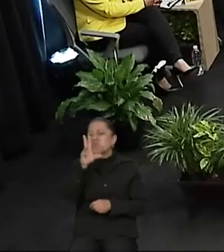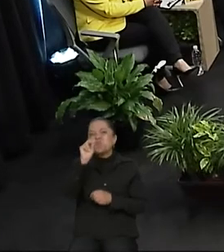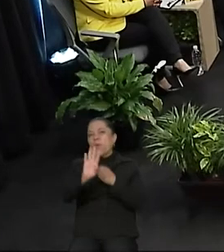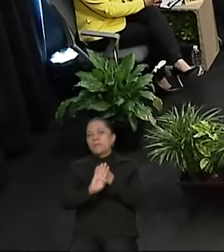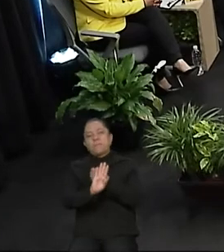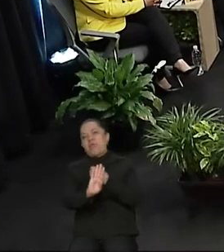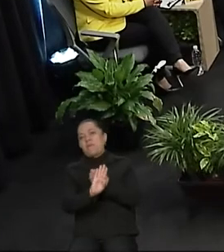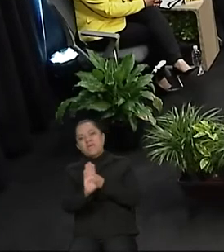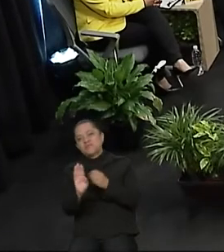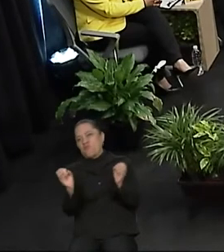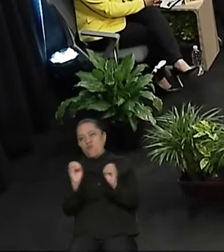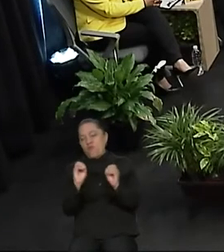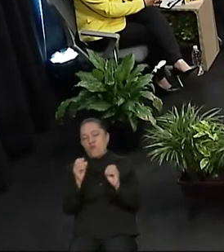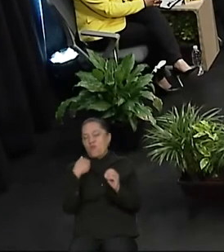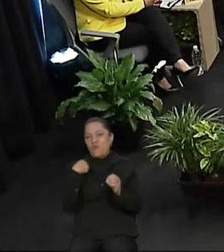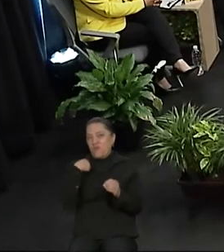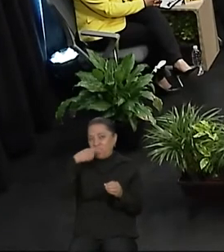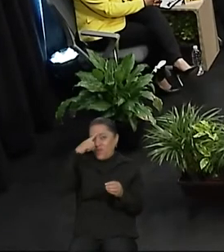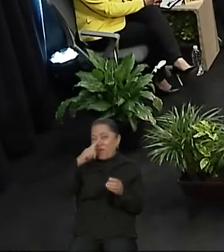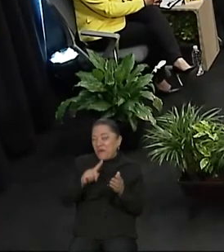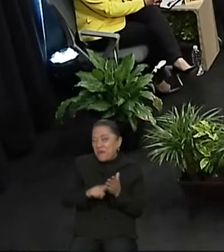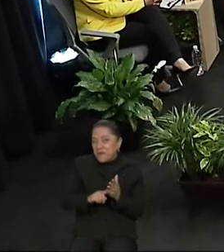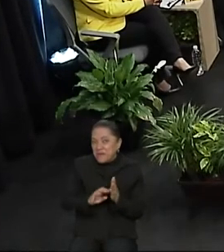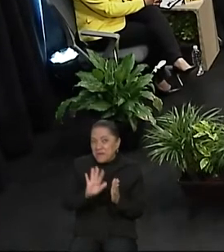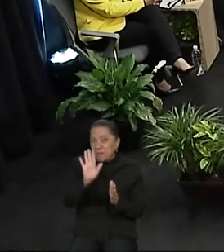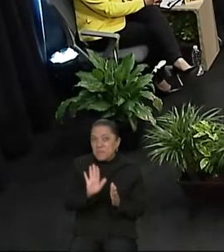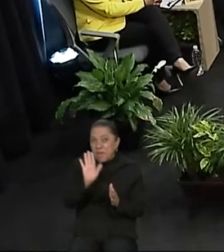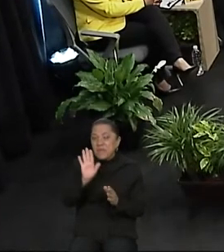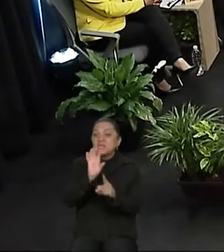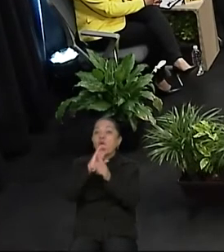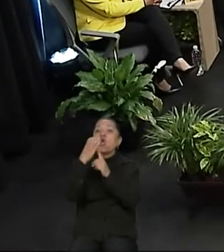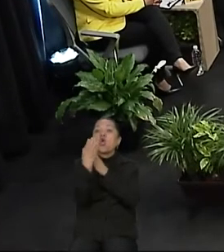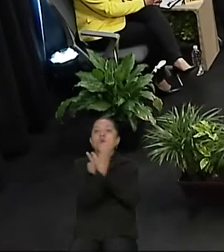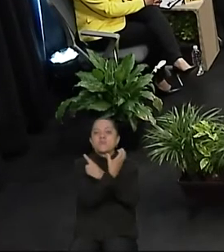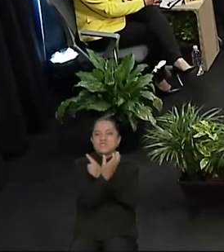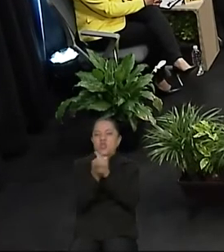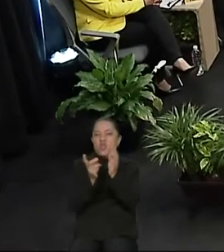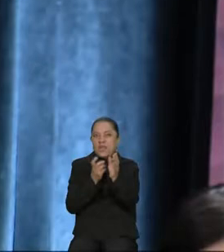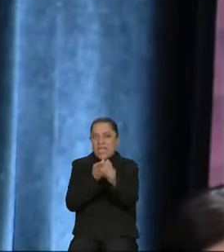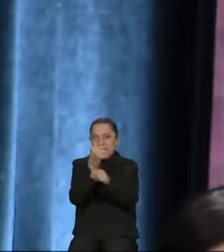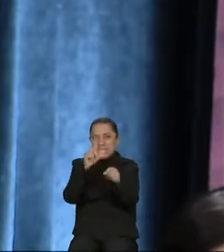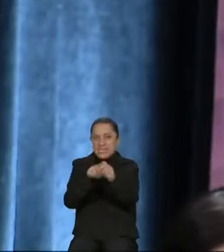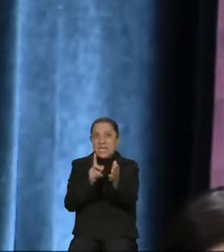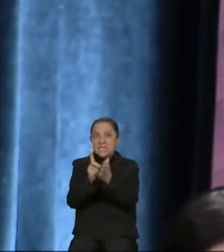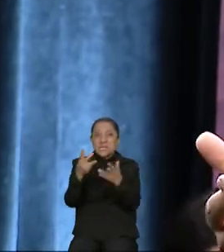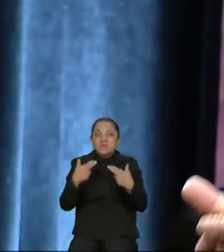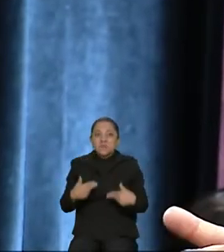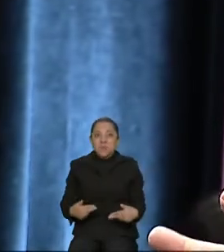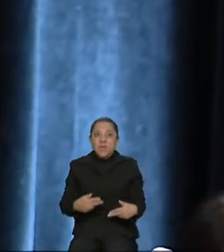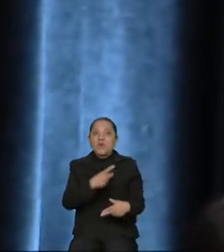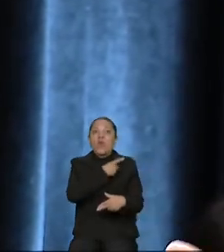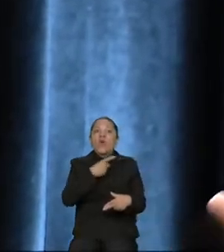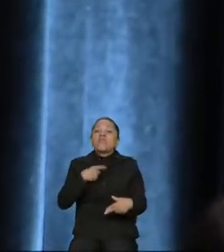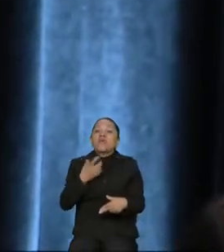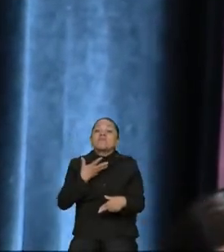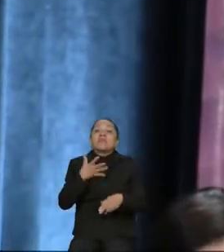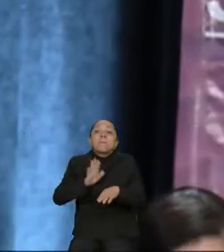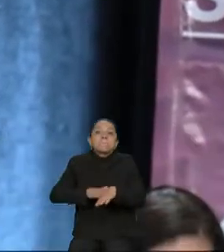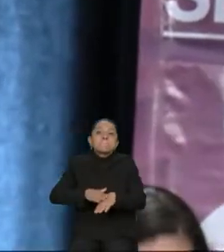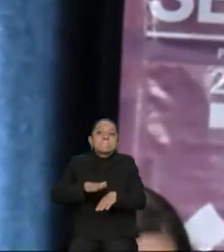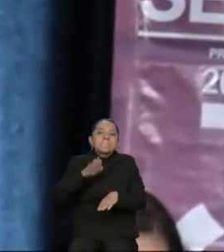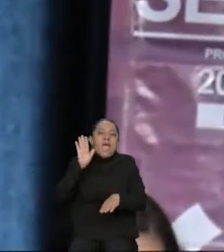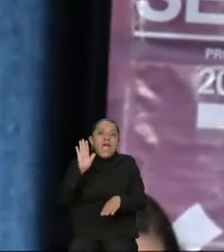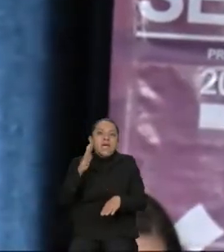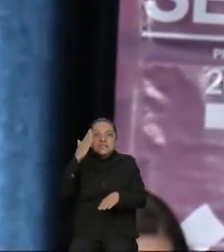a mí me parece que la Comisión de Central de Derechos Humanos podría tener un rol más activo a capacitar incluso al personal de seguridad pública.